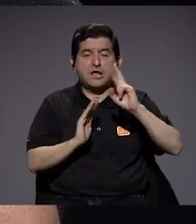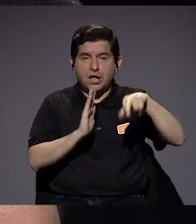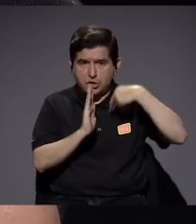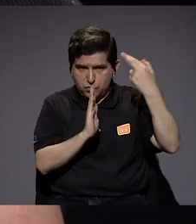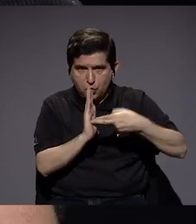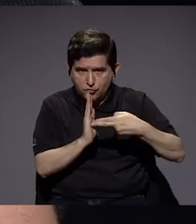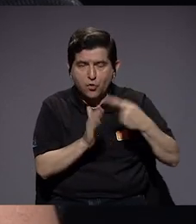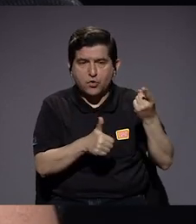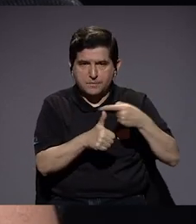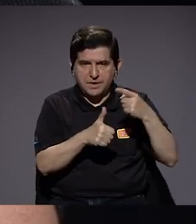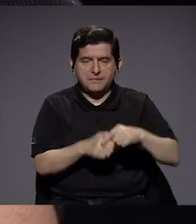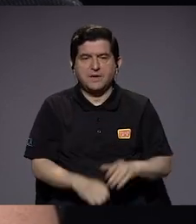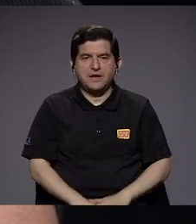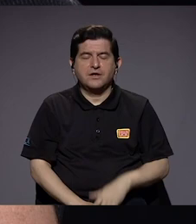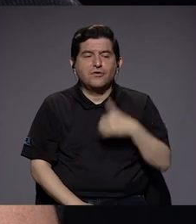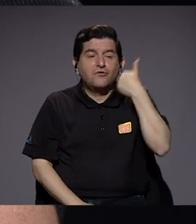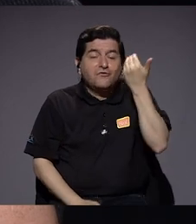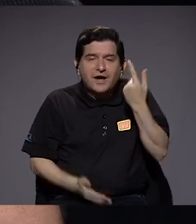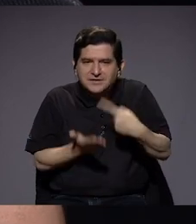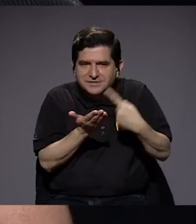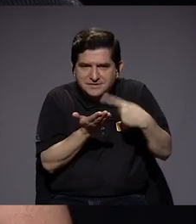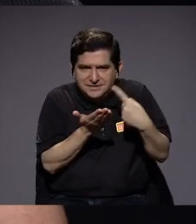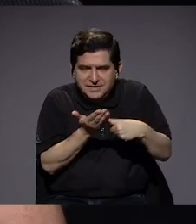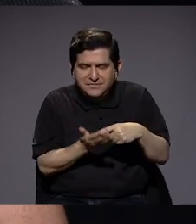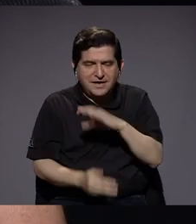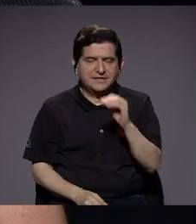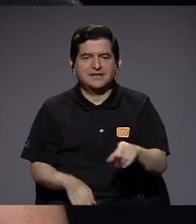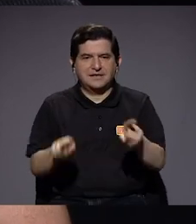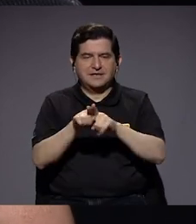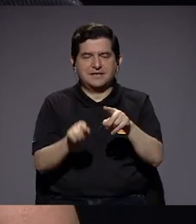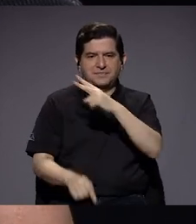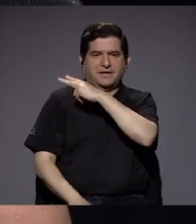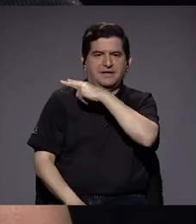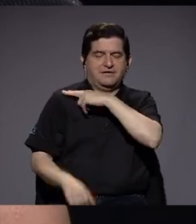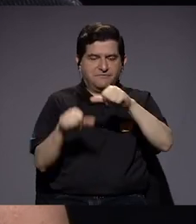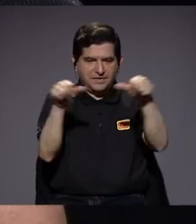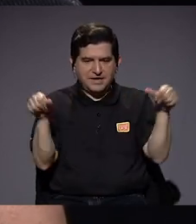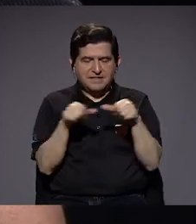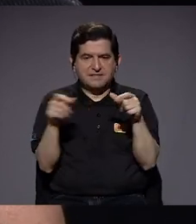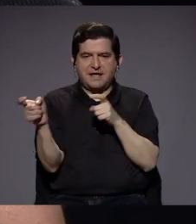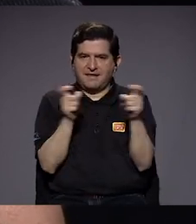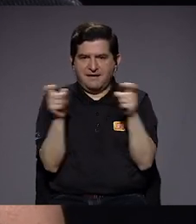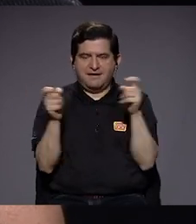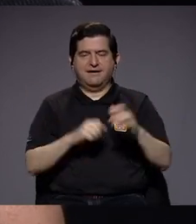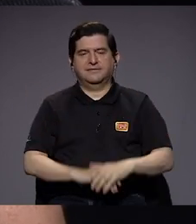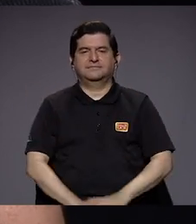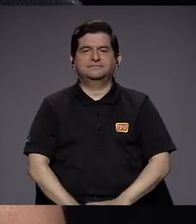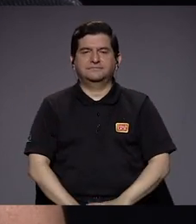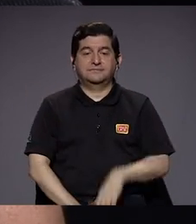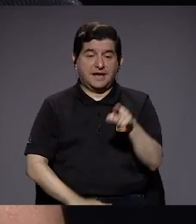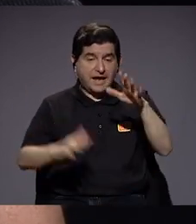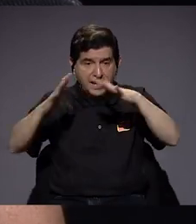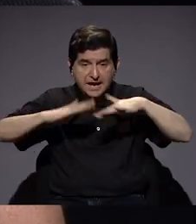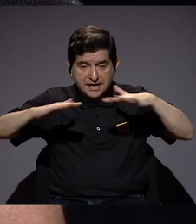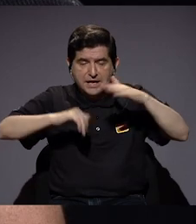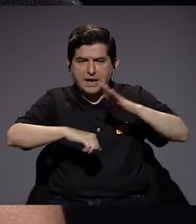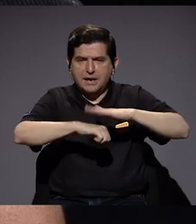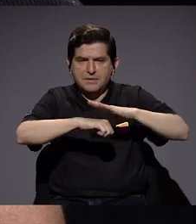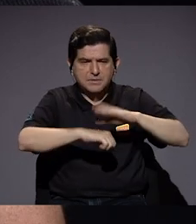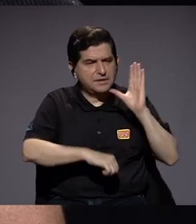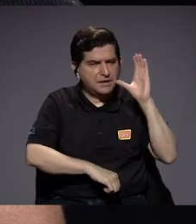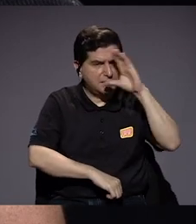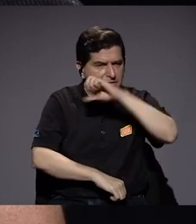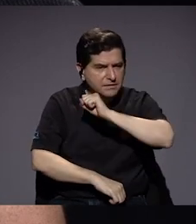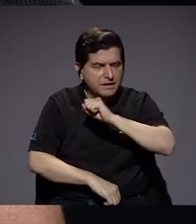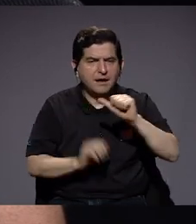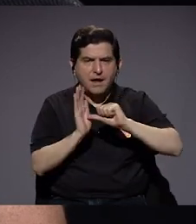primera instancia, la facilitación del debate y también la de jerarca en el área administrativa. Ese espacio me permitió ver que sin duda alguna